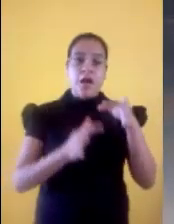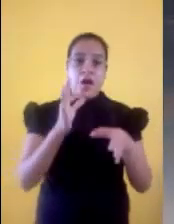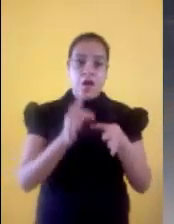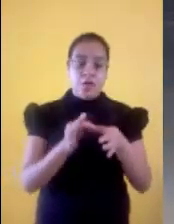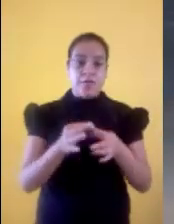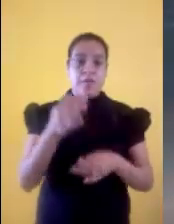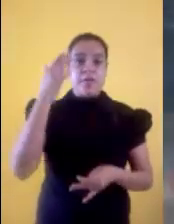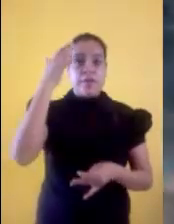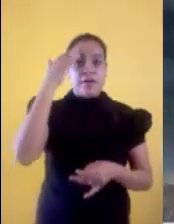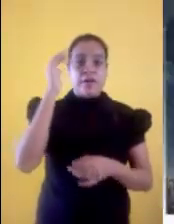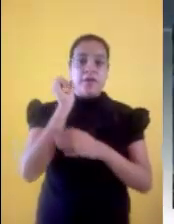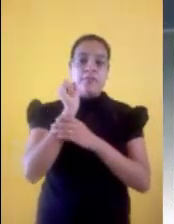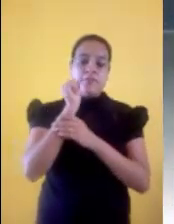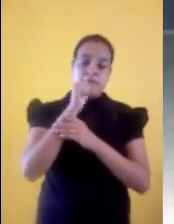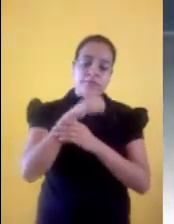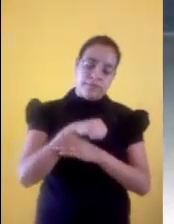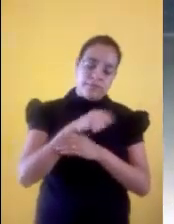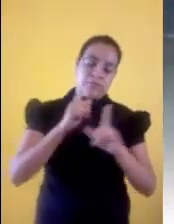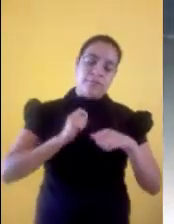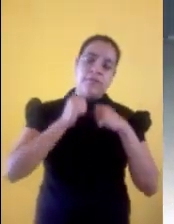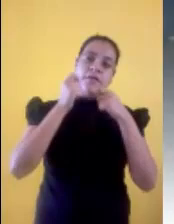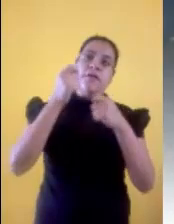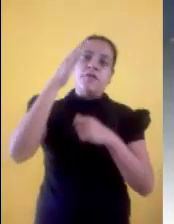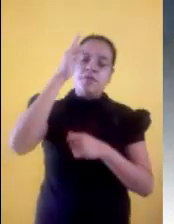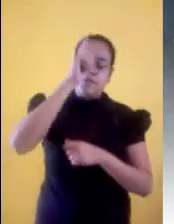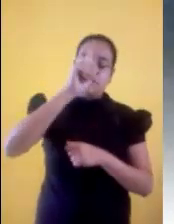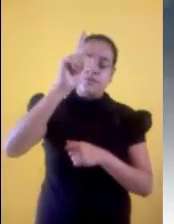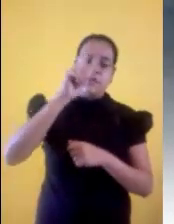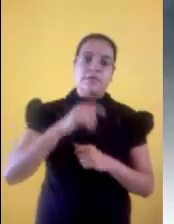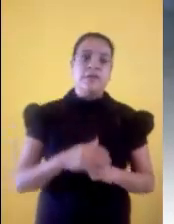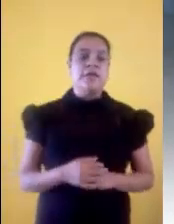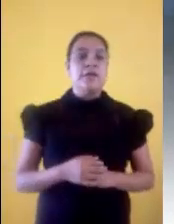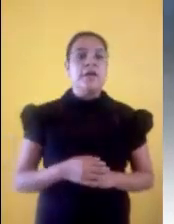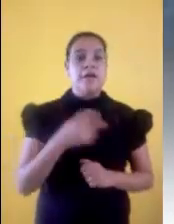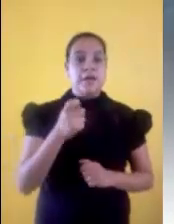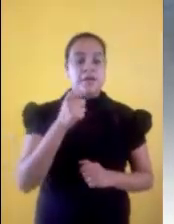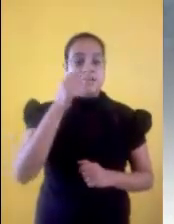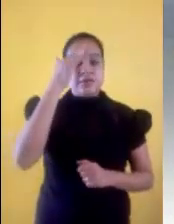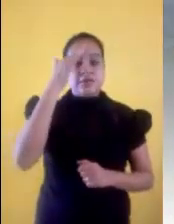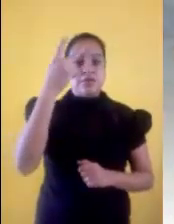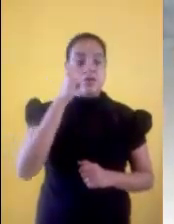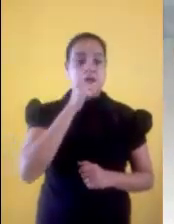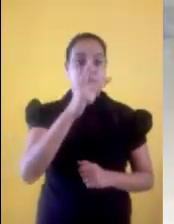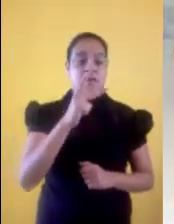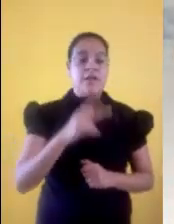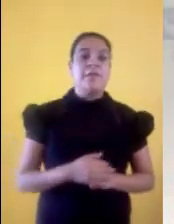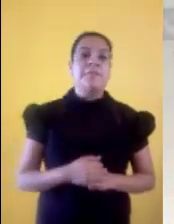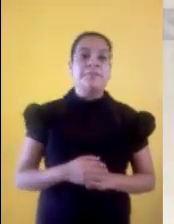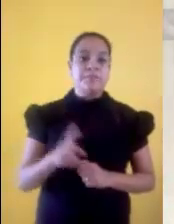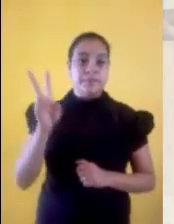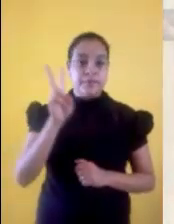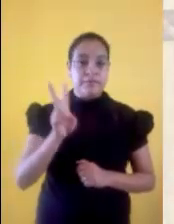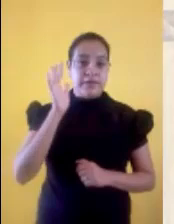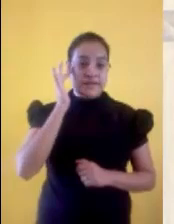todo está cumplido. E inclinando la cabeza, entregó el espíritu. Palabra